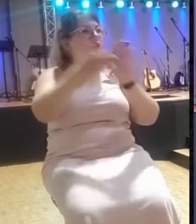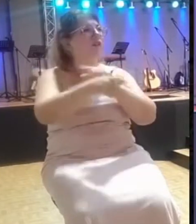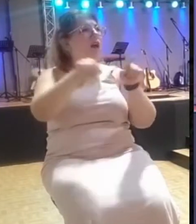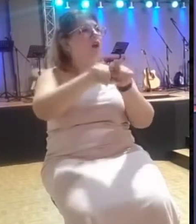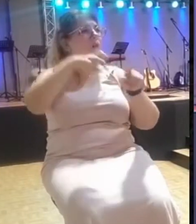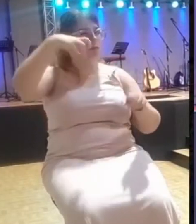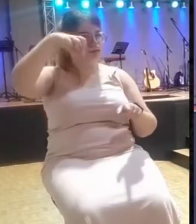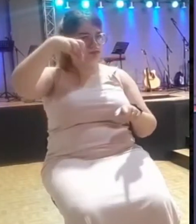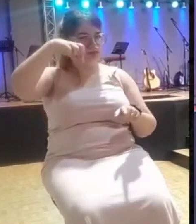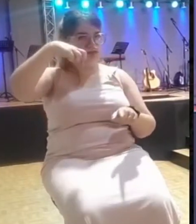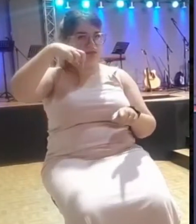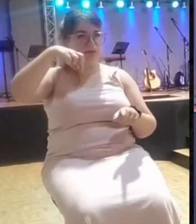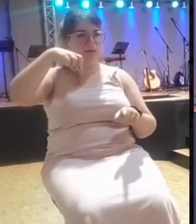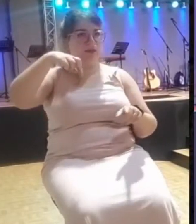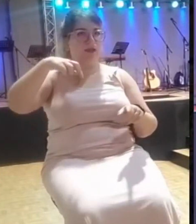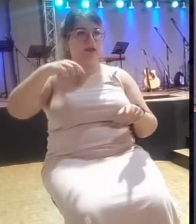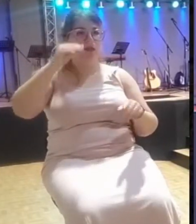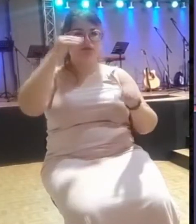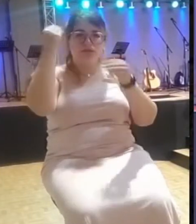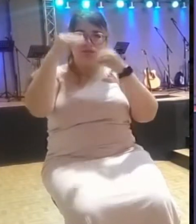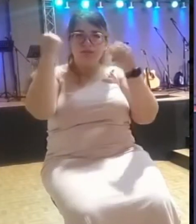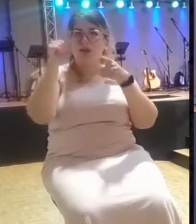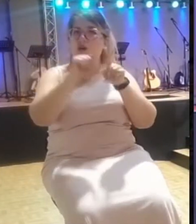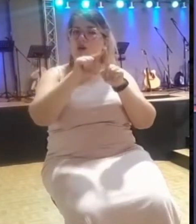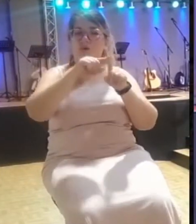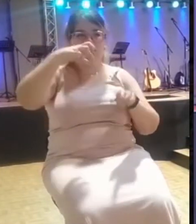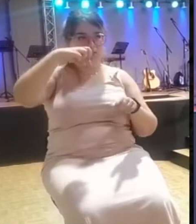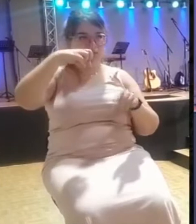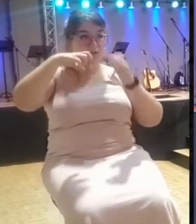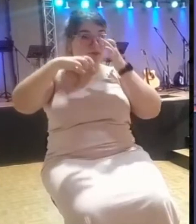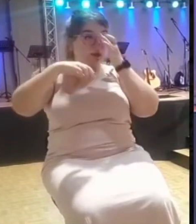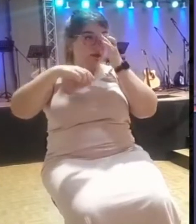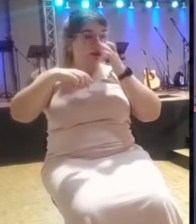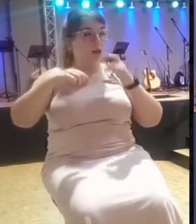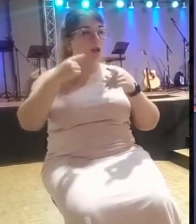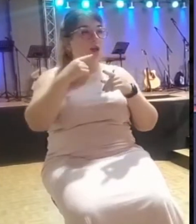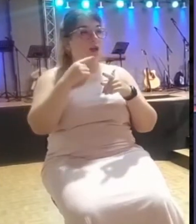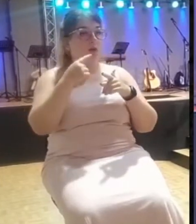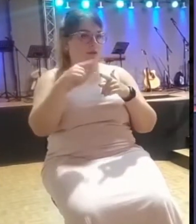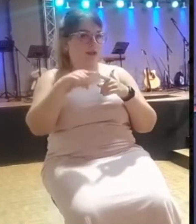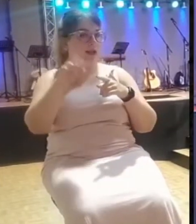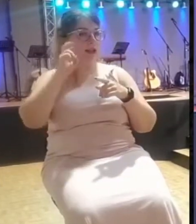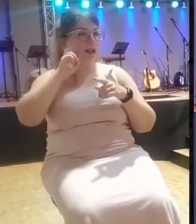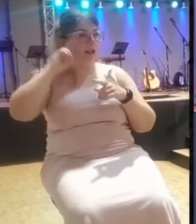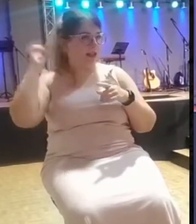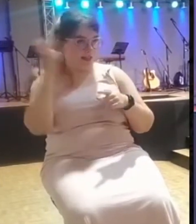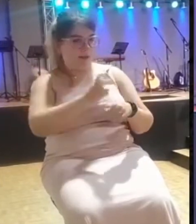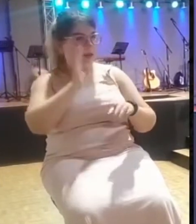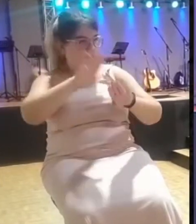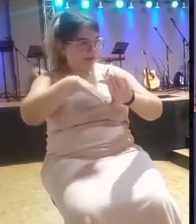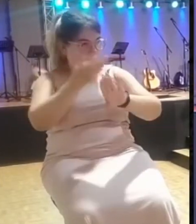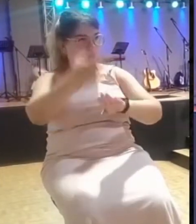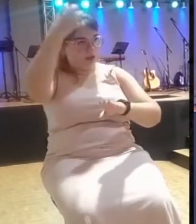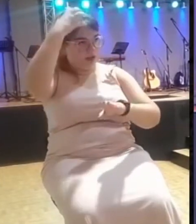Era una mujer como ramera. Porque aunque era la mujer de Acat y era la reina, pues